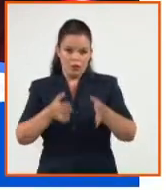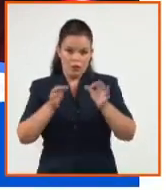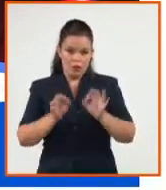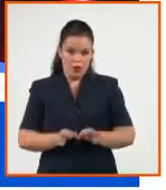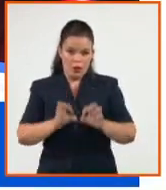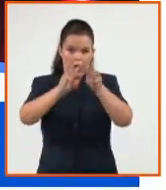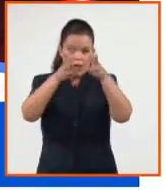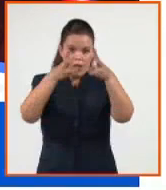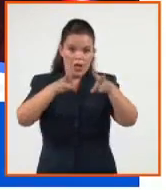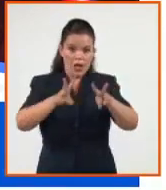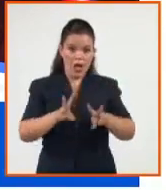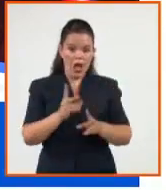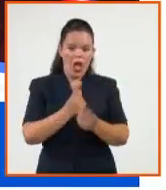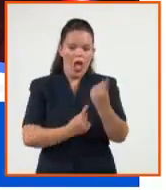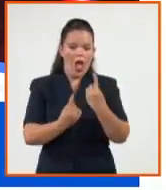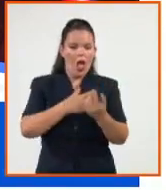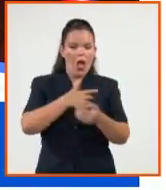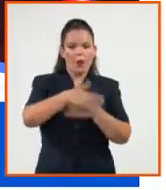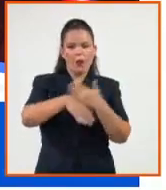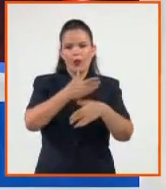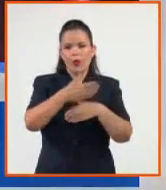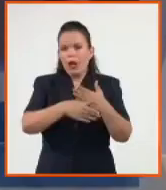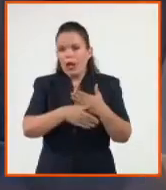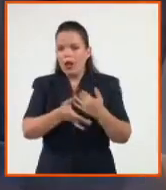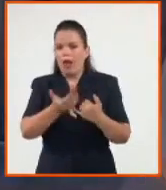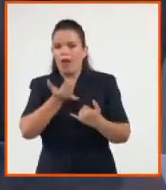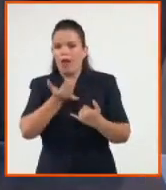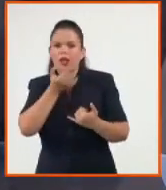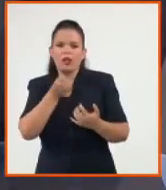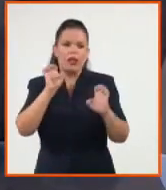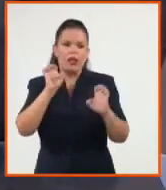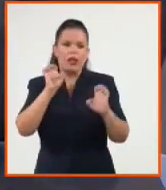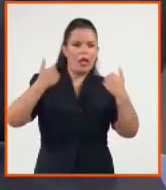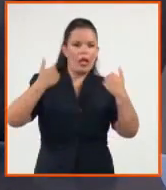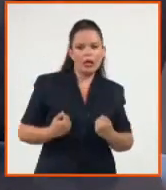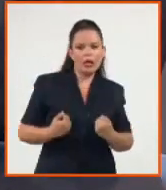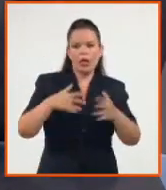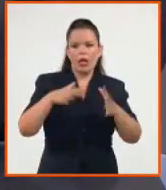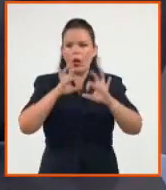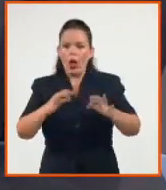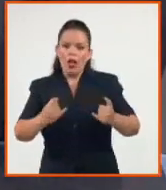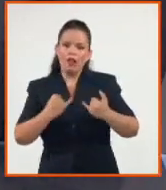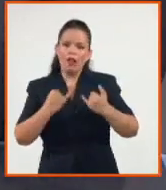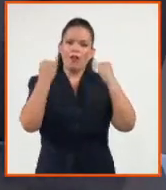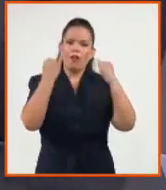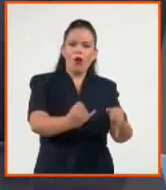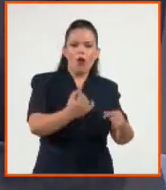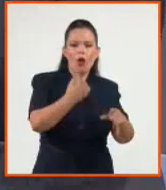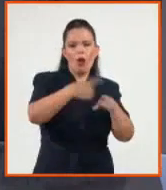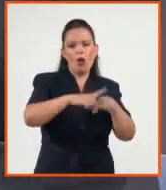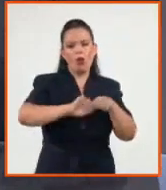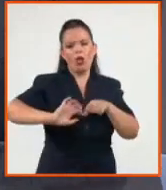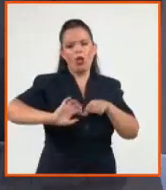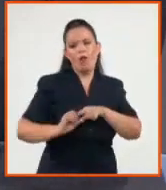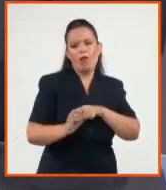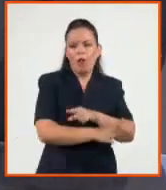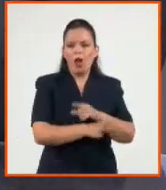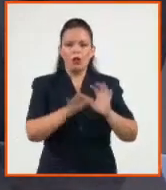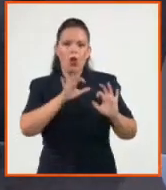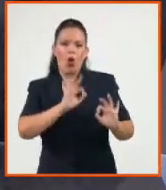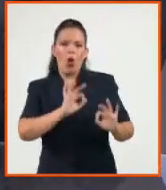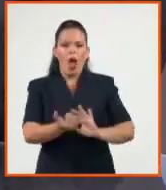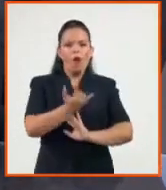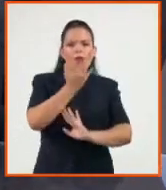las cuestiones que dañan la ética, que difunden mensajes que afectan la intimidad, la dignidad de las